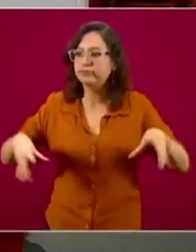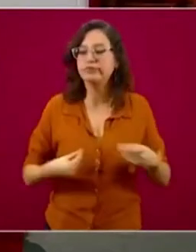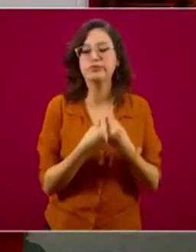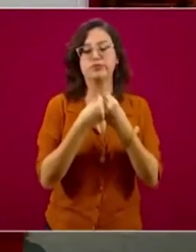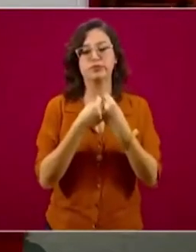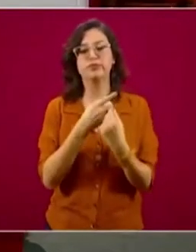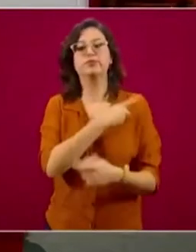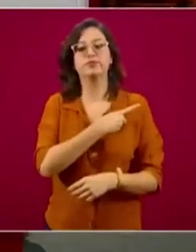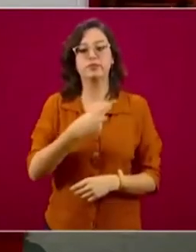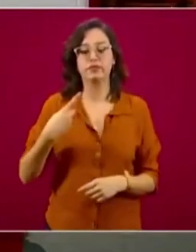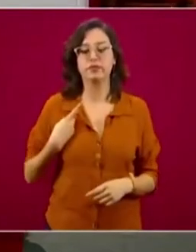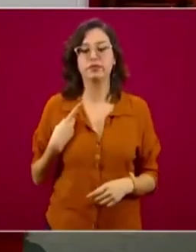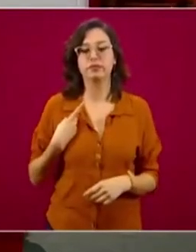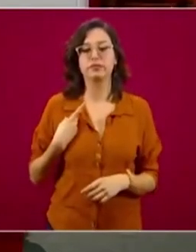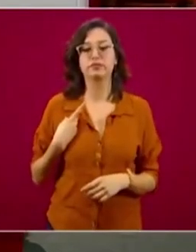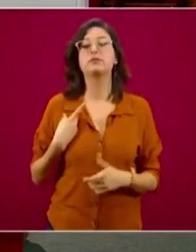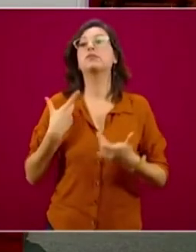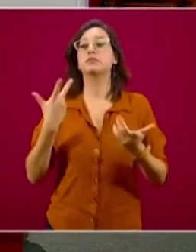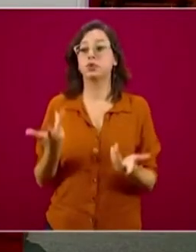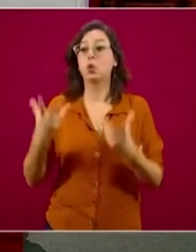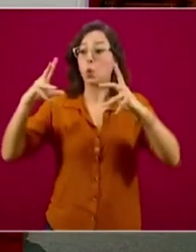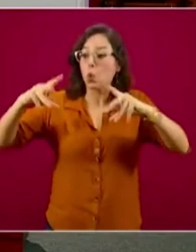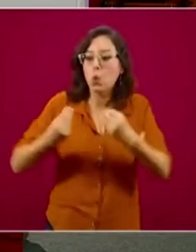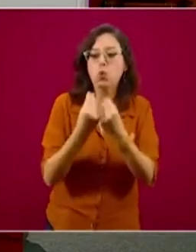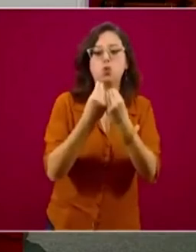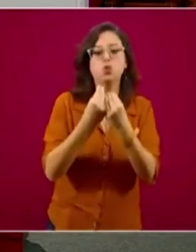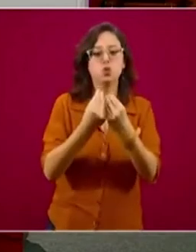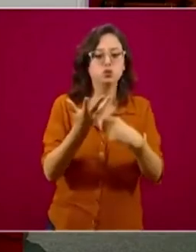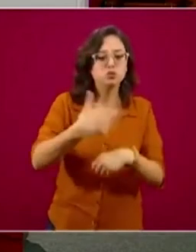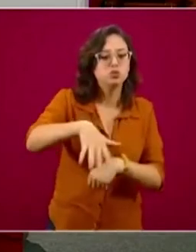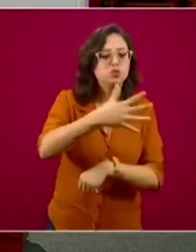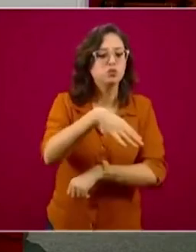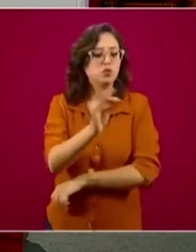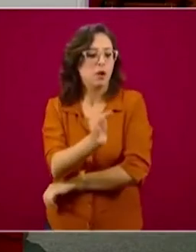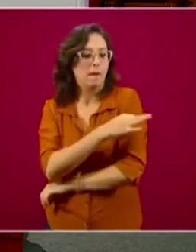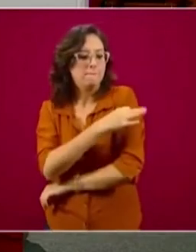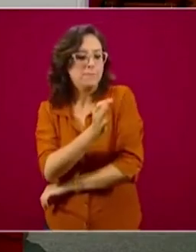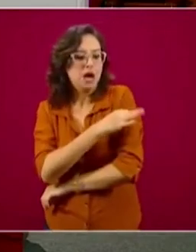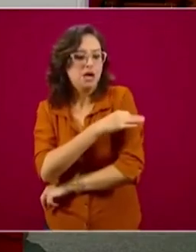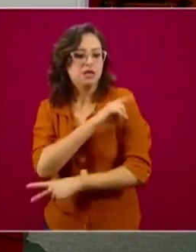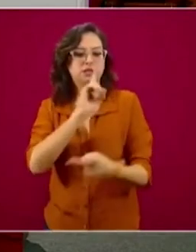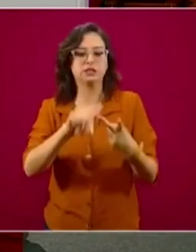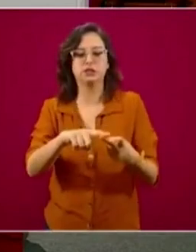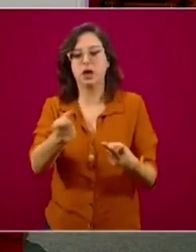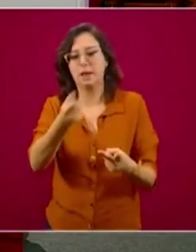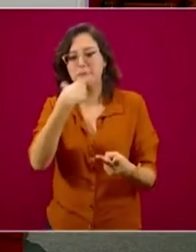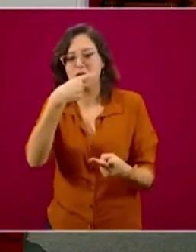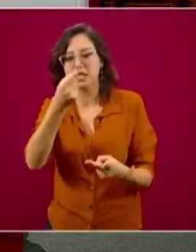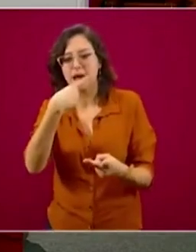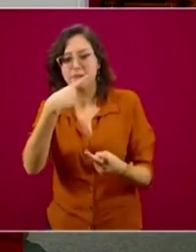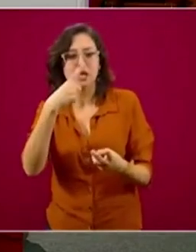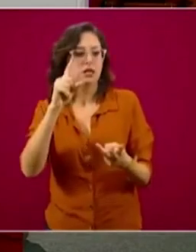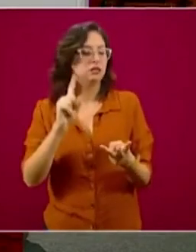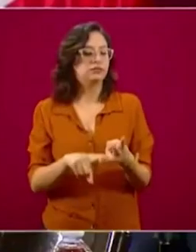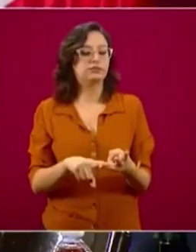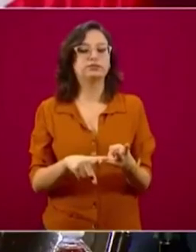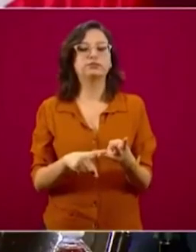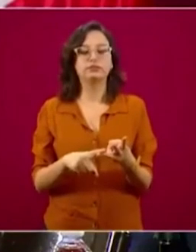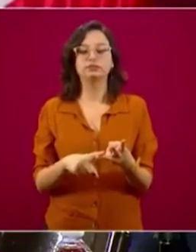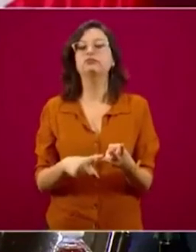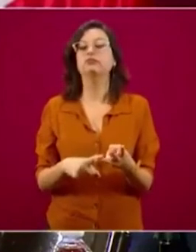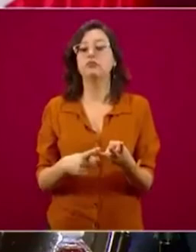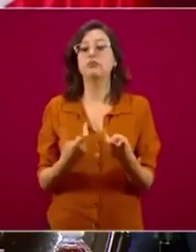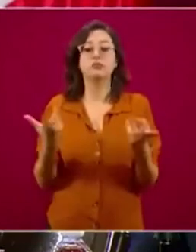una vacuna, una solución farmacológica, es el